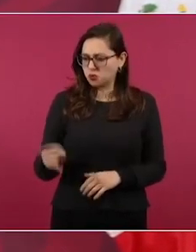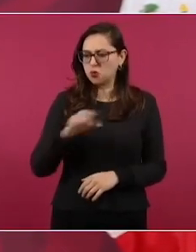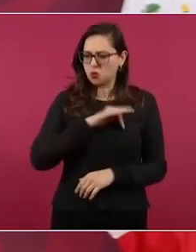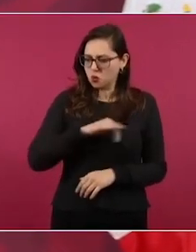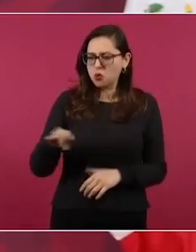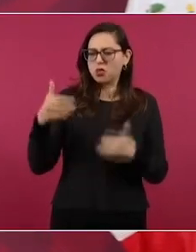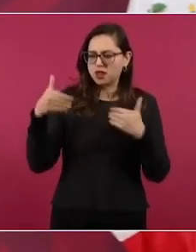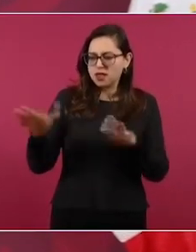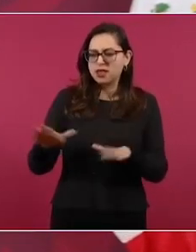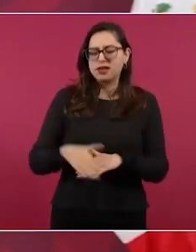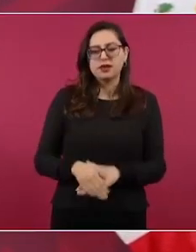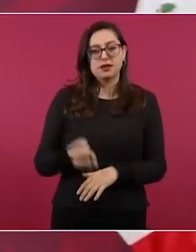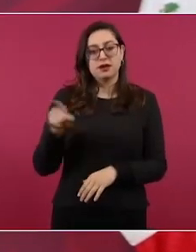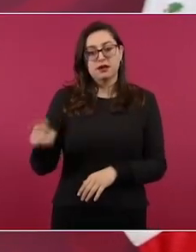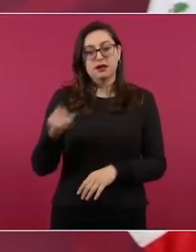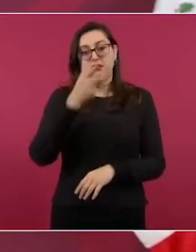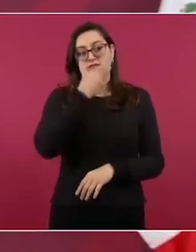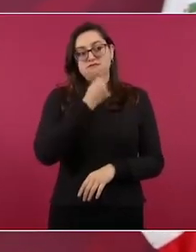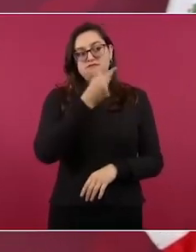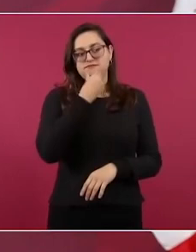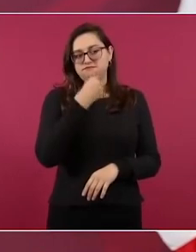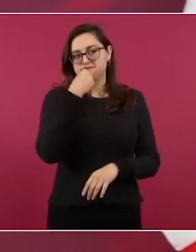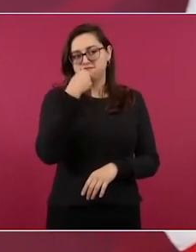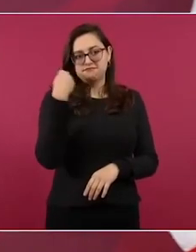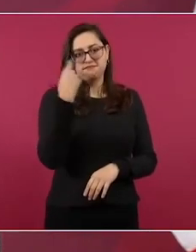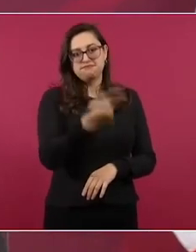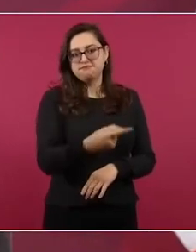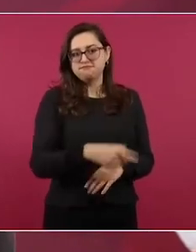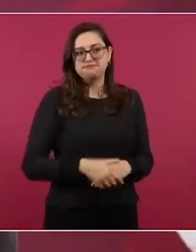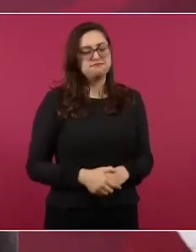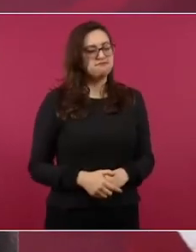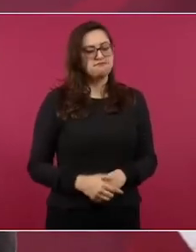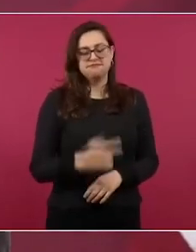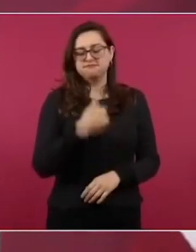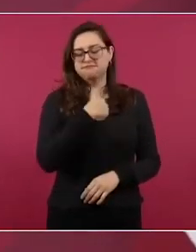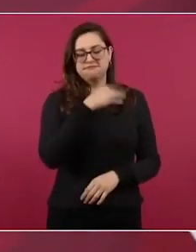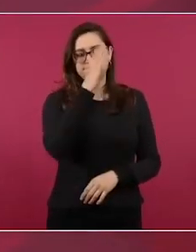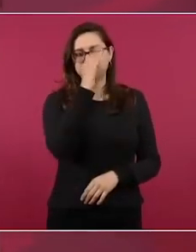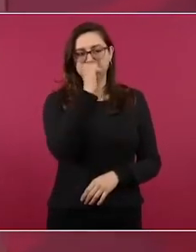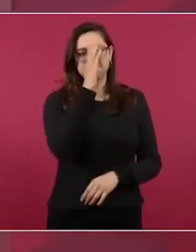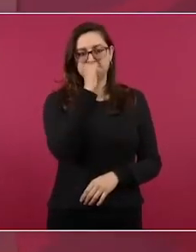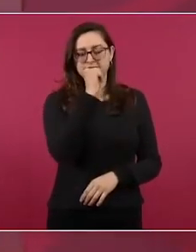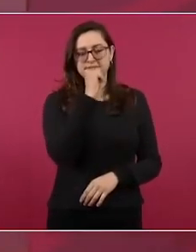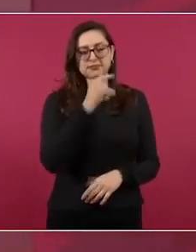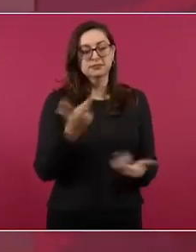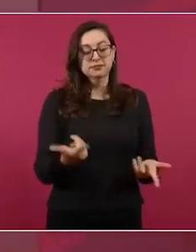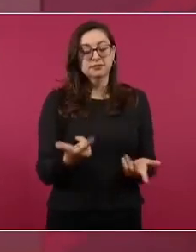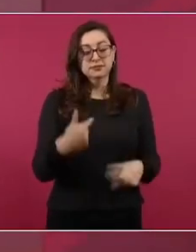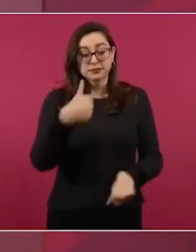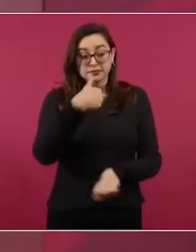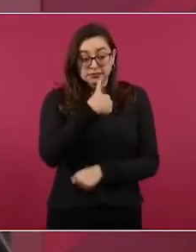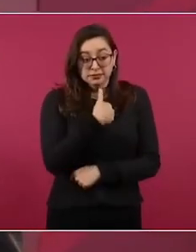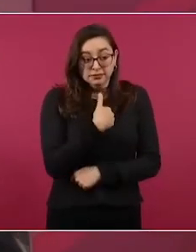Y lo que respondió Pani fue, no puedo porque yo